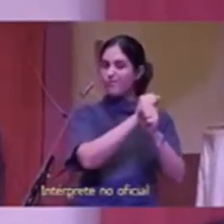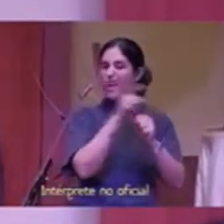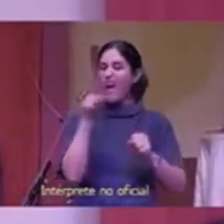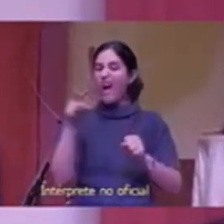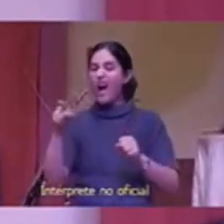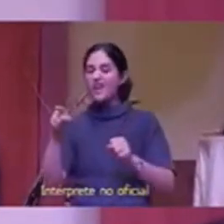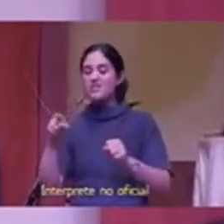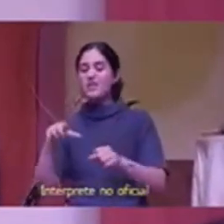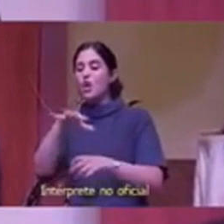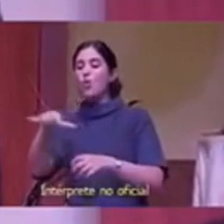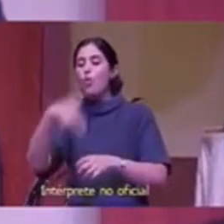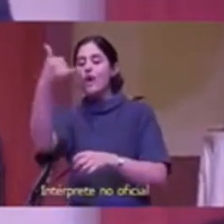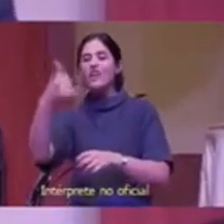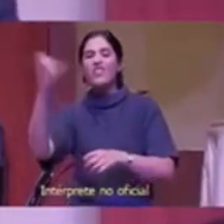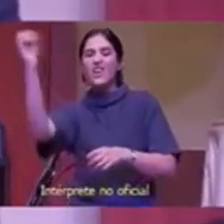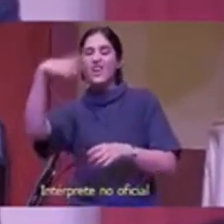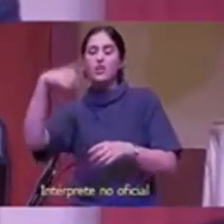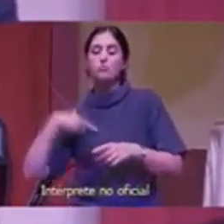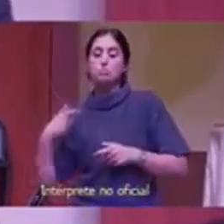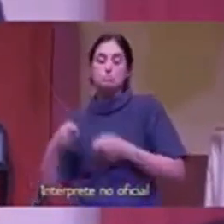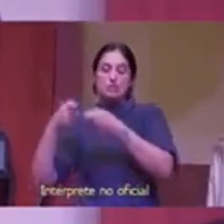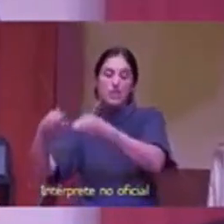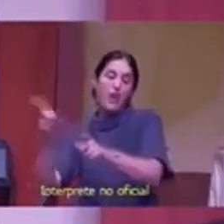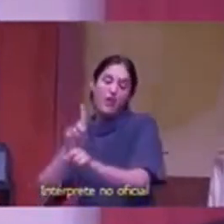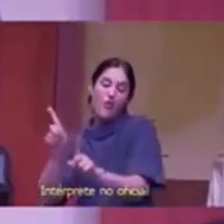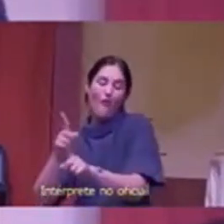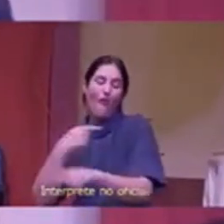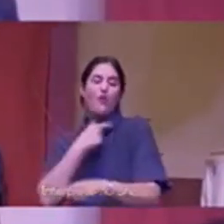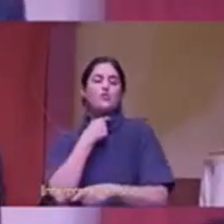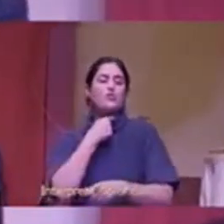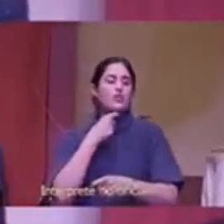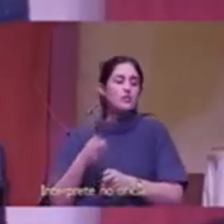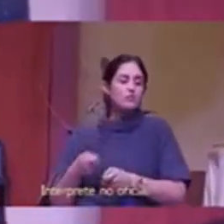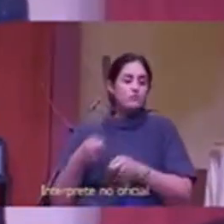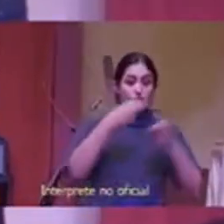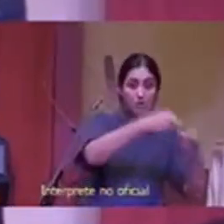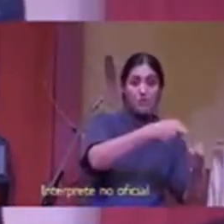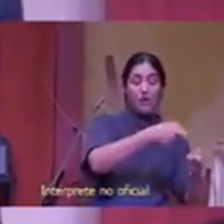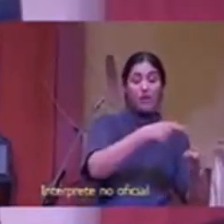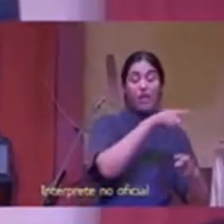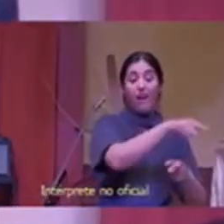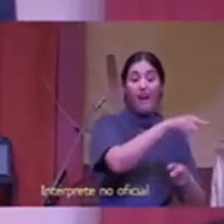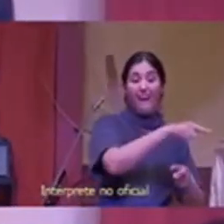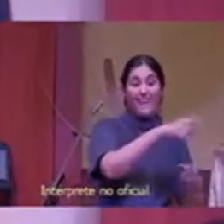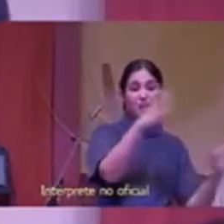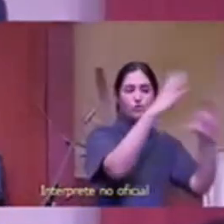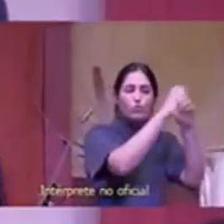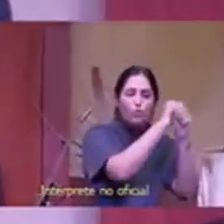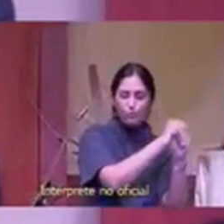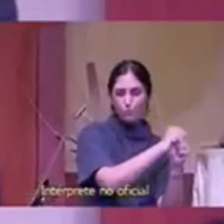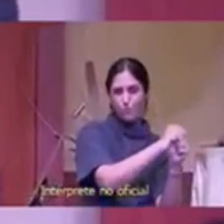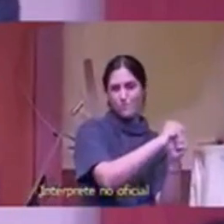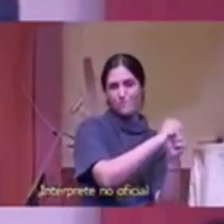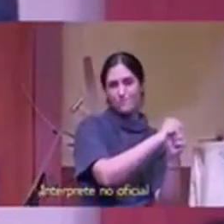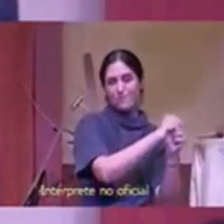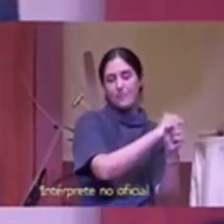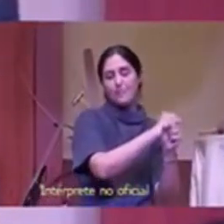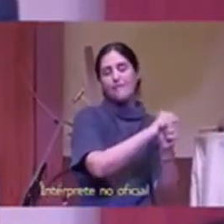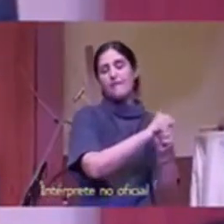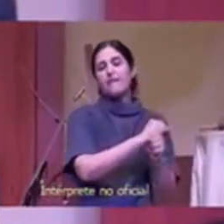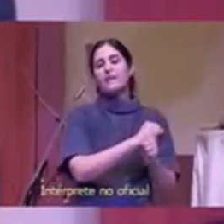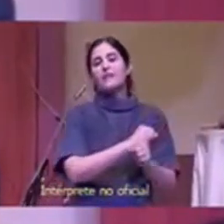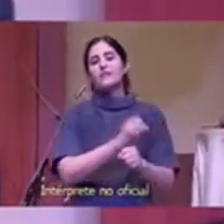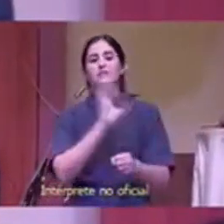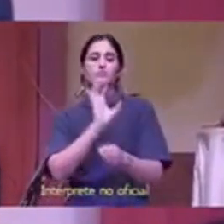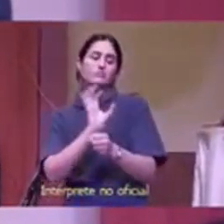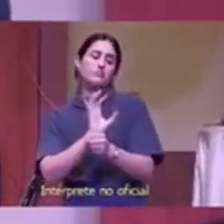como iglesia están encendiendo alumbrando algunos lugares muy oscuros y eso me motiva me anima